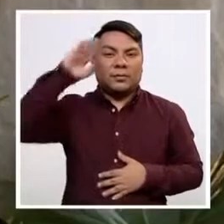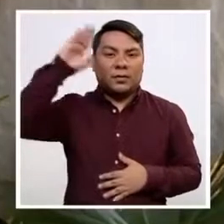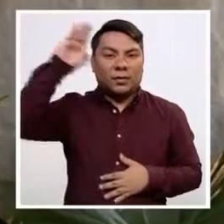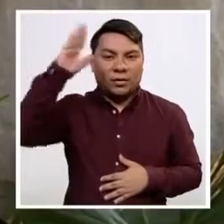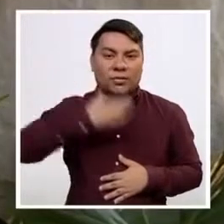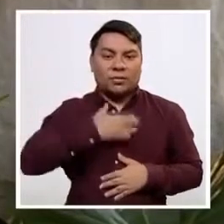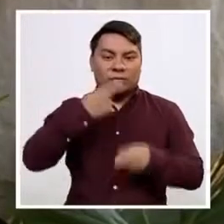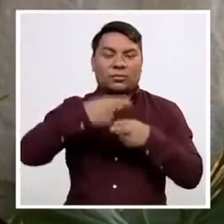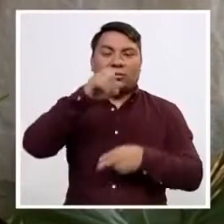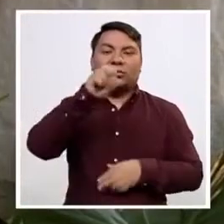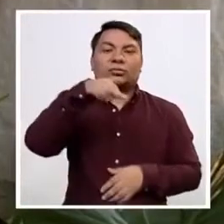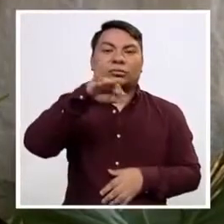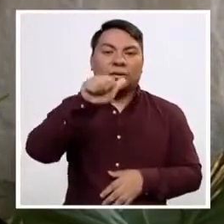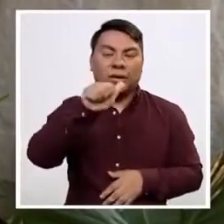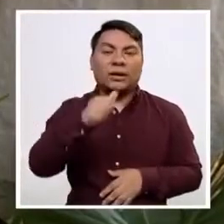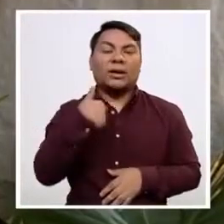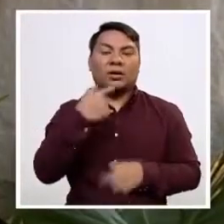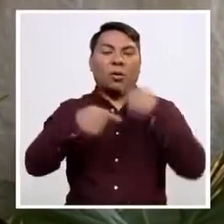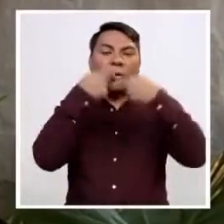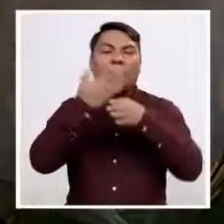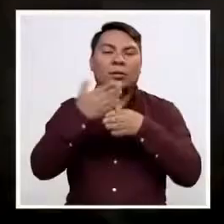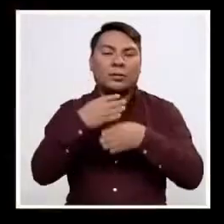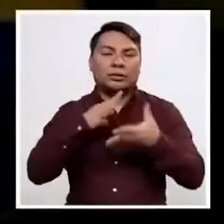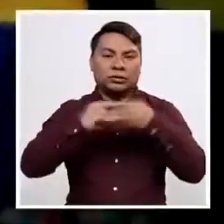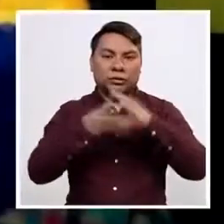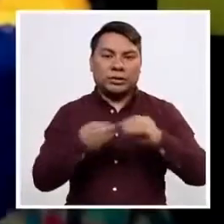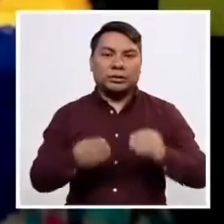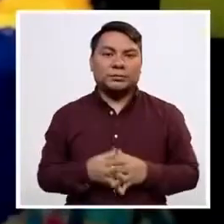Hola, soy Sonia de la Fuente y quiero compartir mi historia con ustedes.